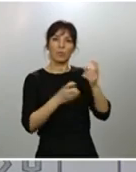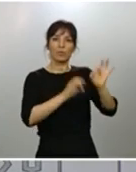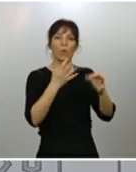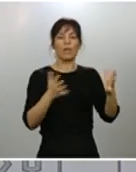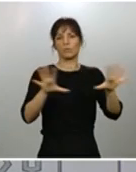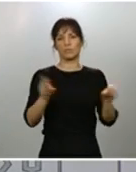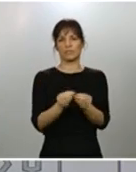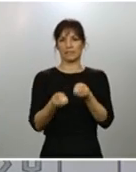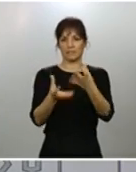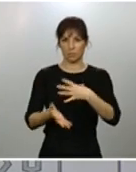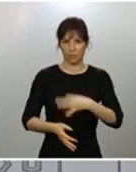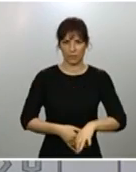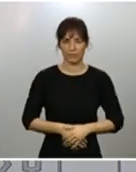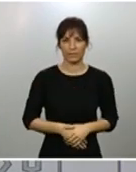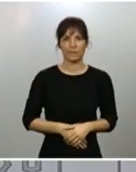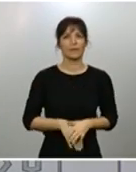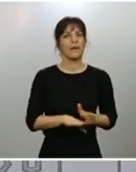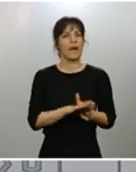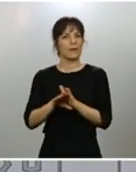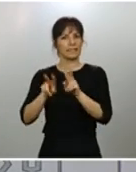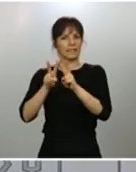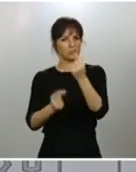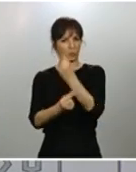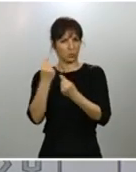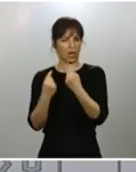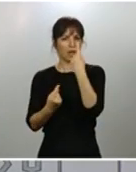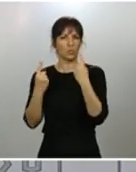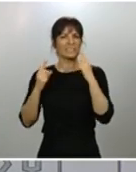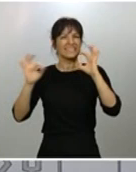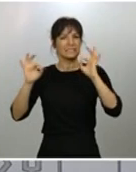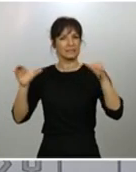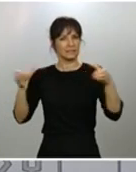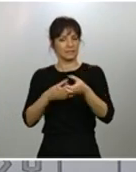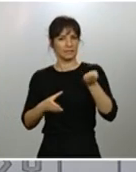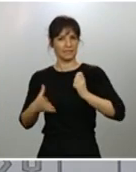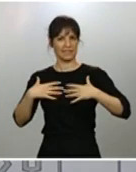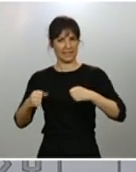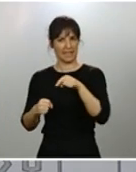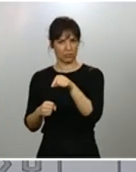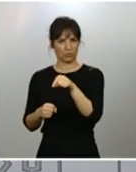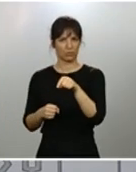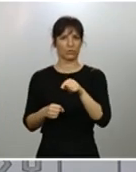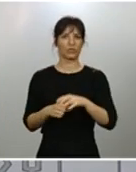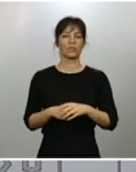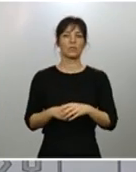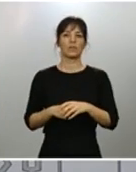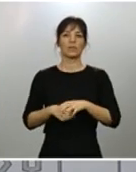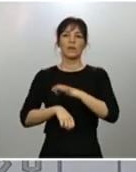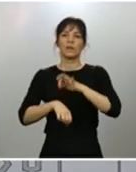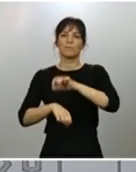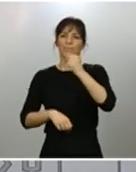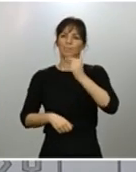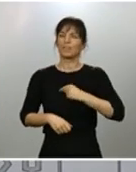algunos estudios específicos sobre profesionales sanitarios. No con todos los infectados que se han